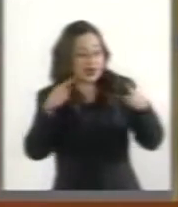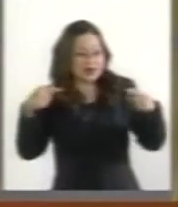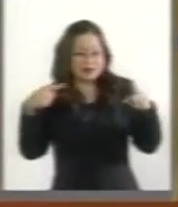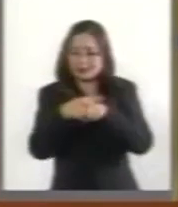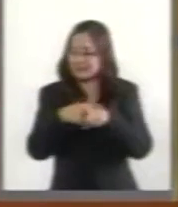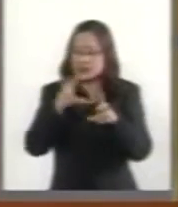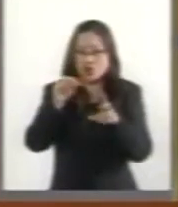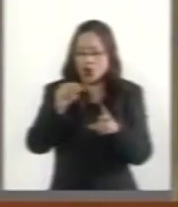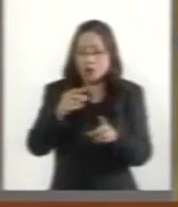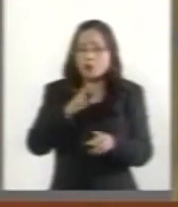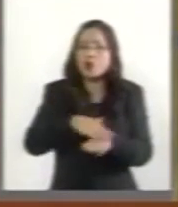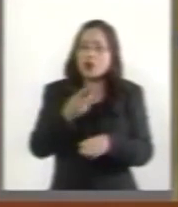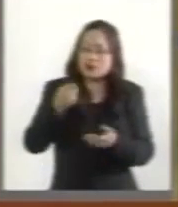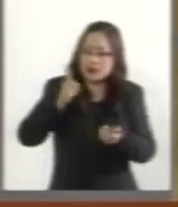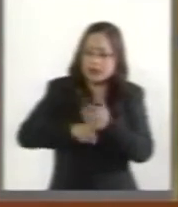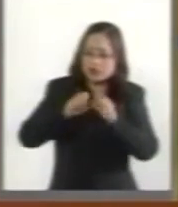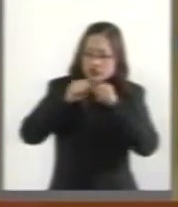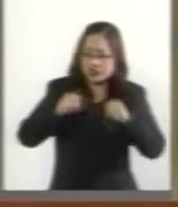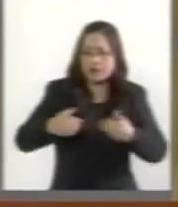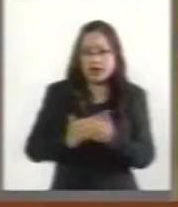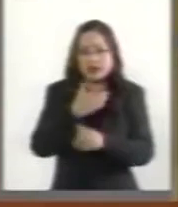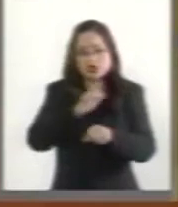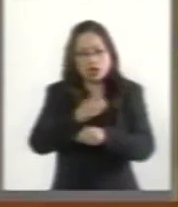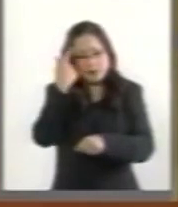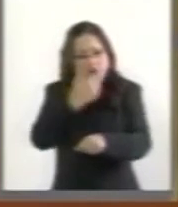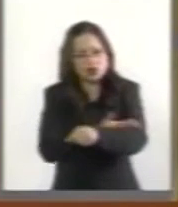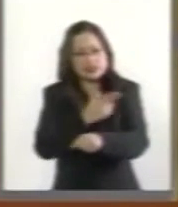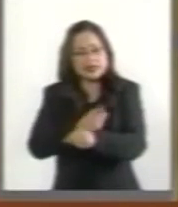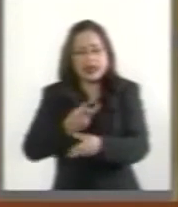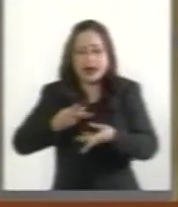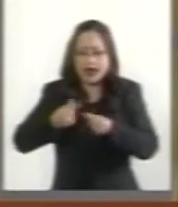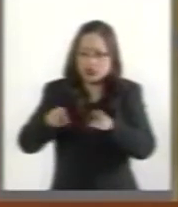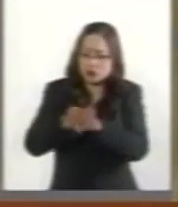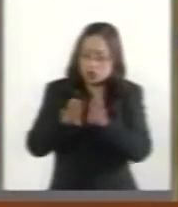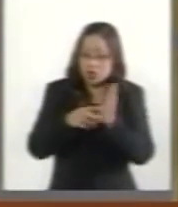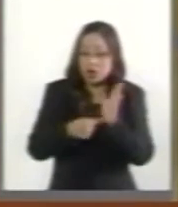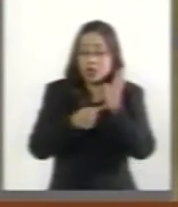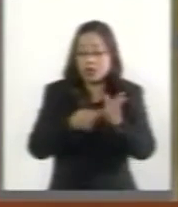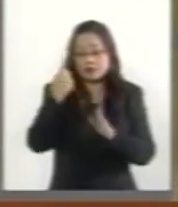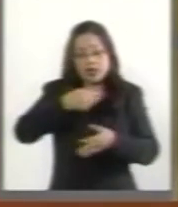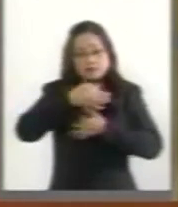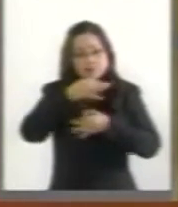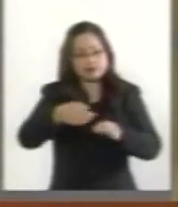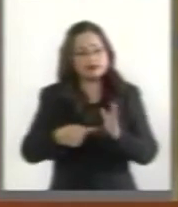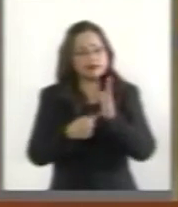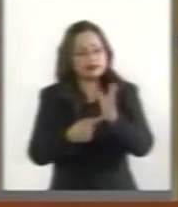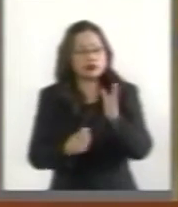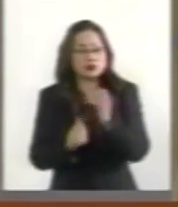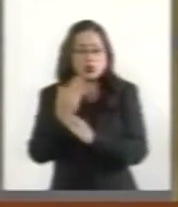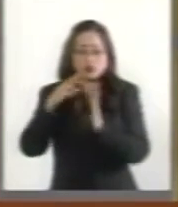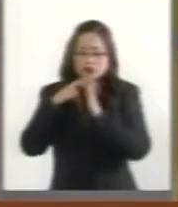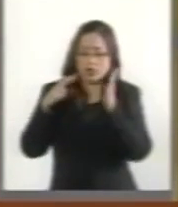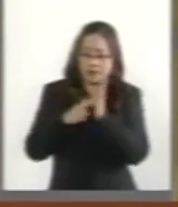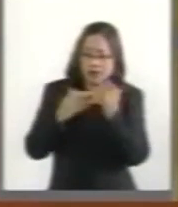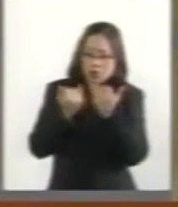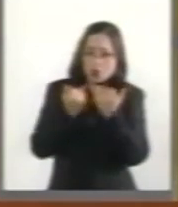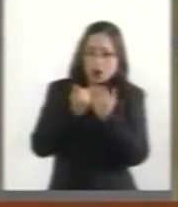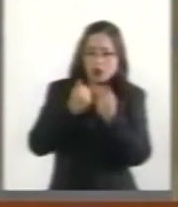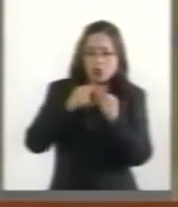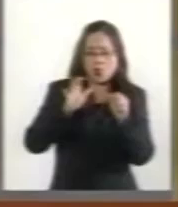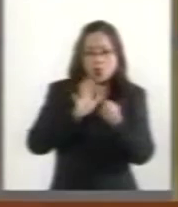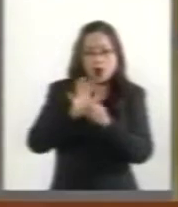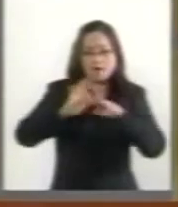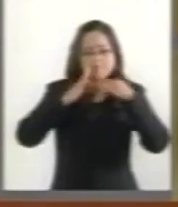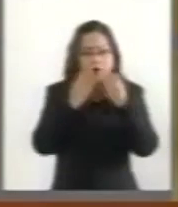estamos trabajando dentro del Sistema Nacional de Transparencia, efectivamente para emitir criterios, por ejemplo, de clasificación y